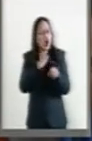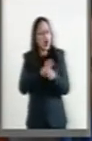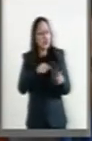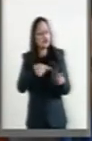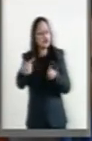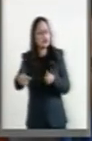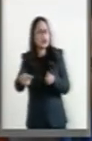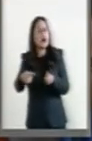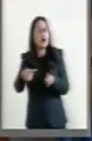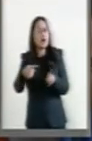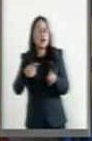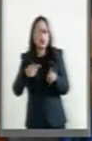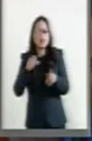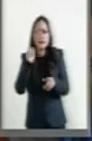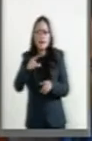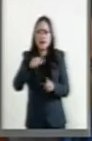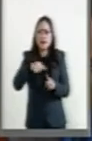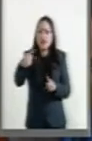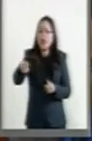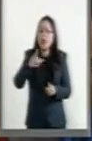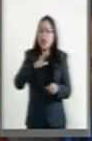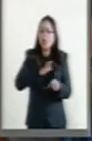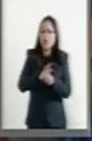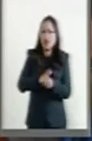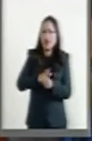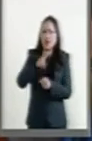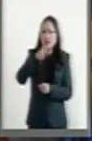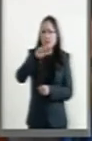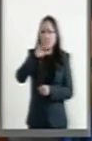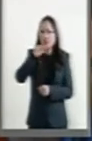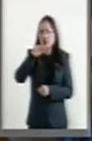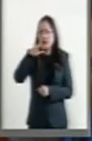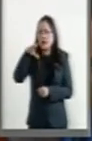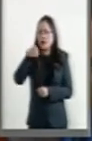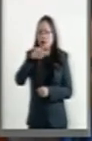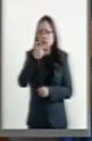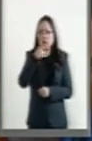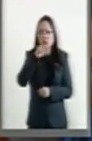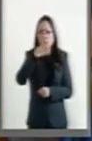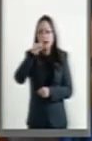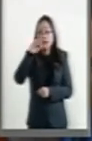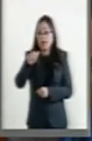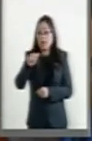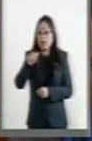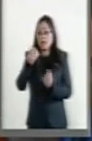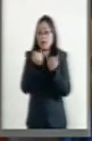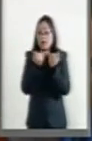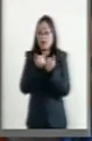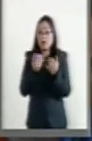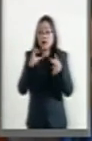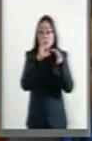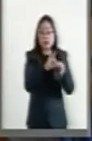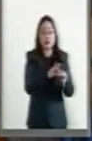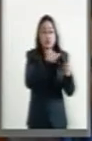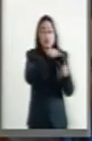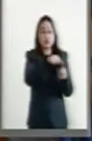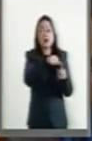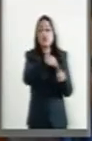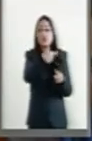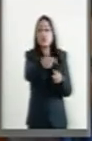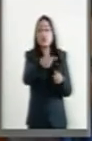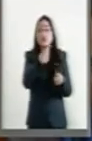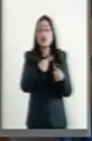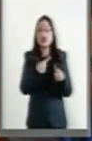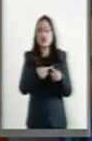Es recordar que su victimario no solamente fue Victoriano Huerta. También fue victimario de Belisario Domínguez el